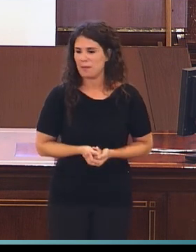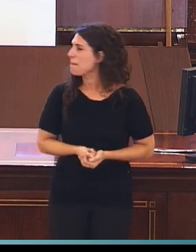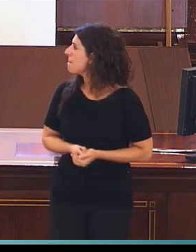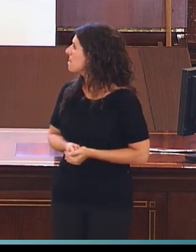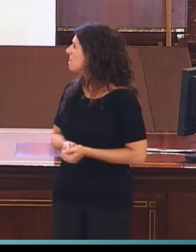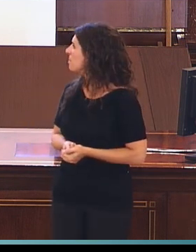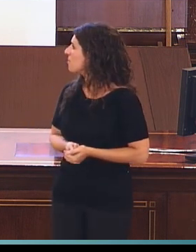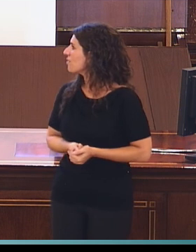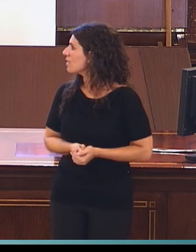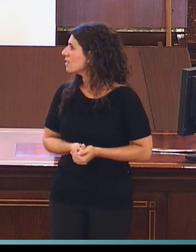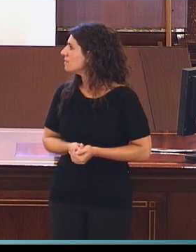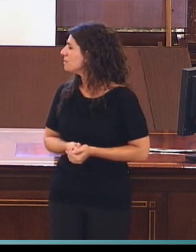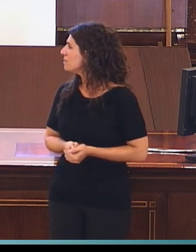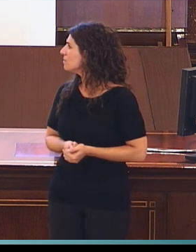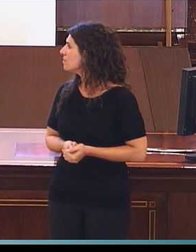Sin embargo,